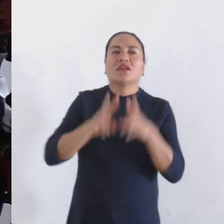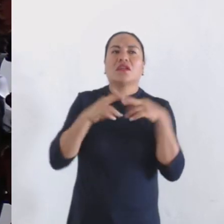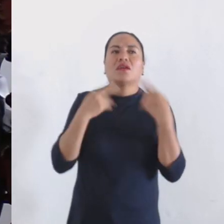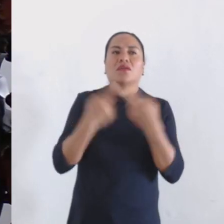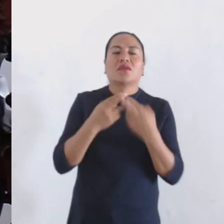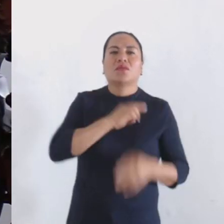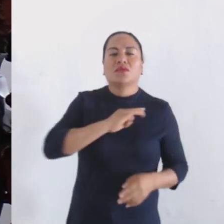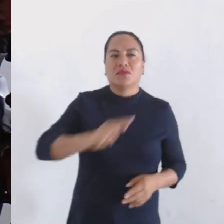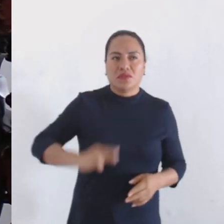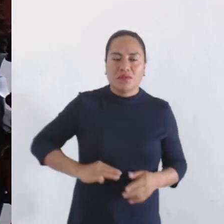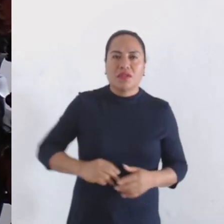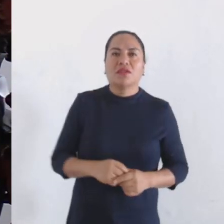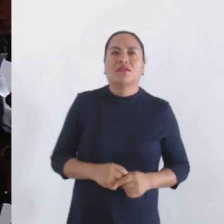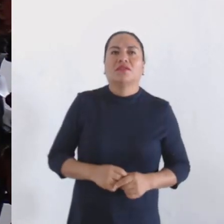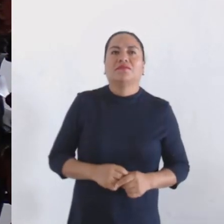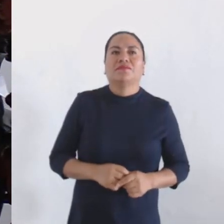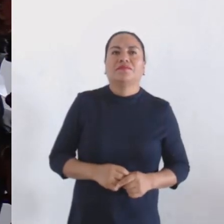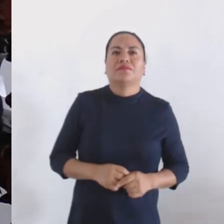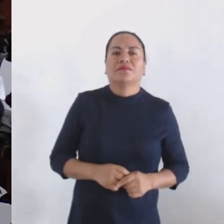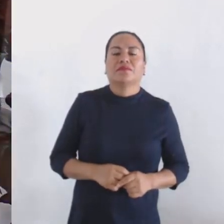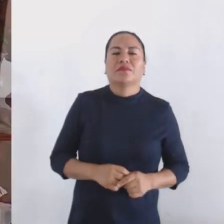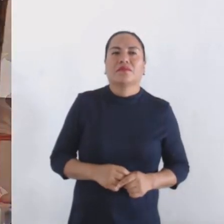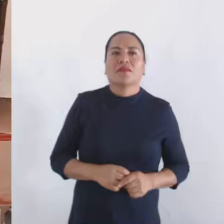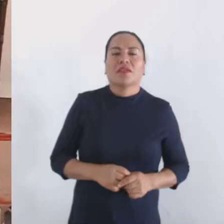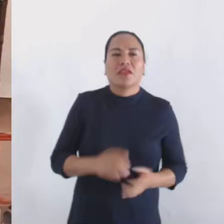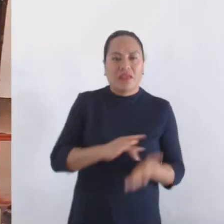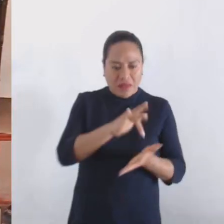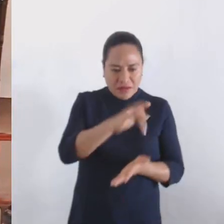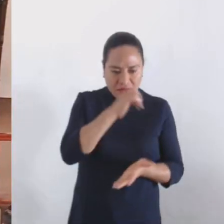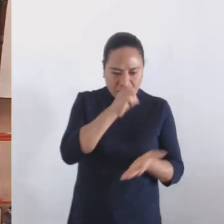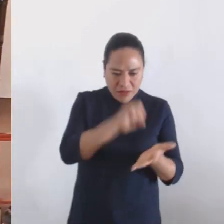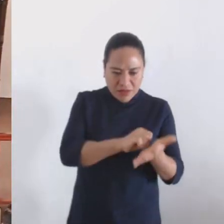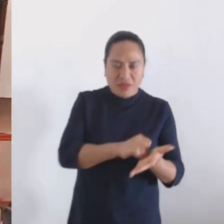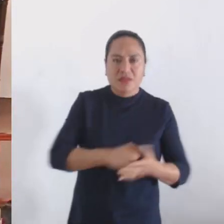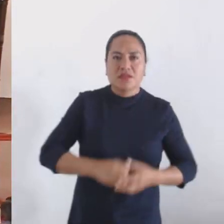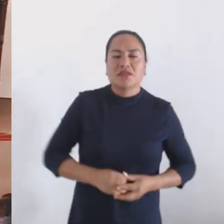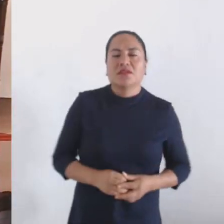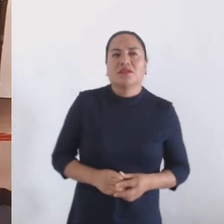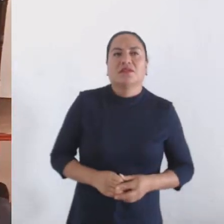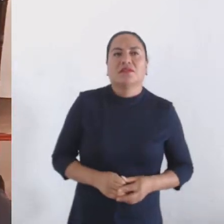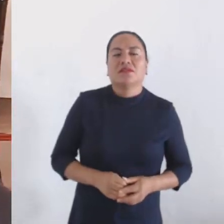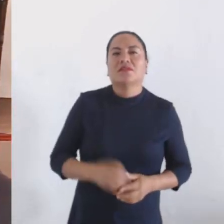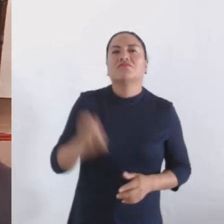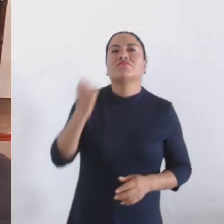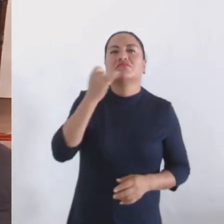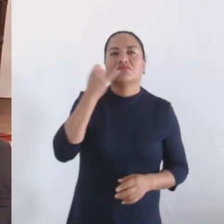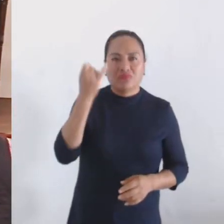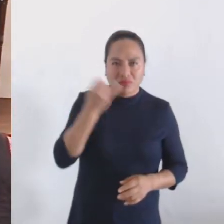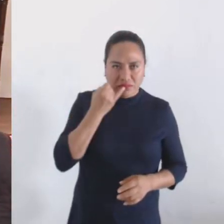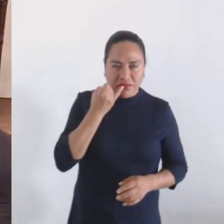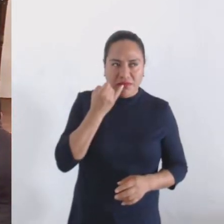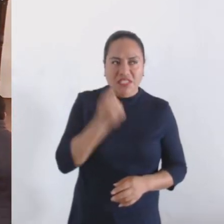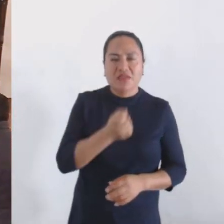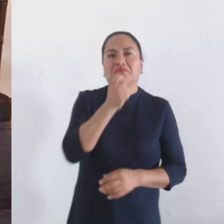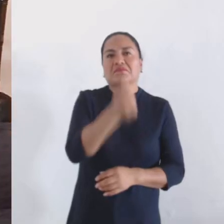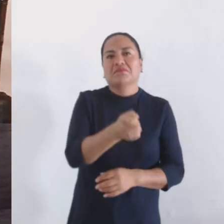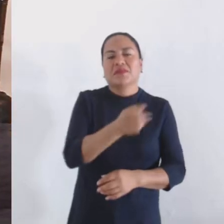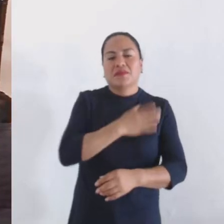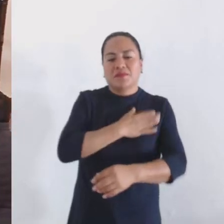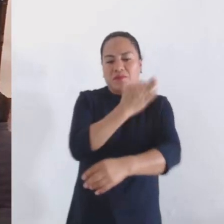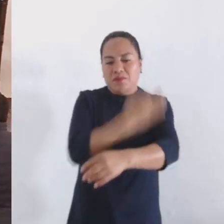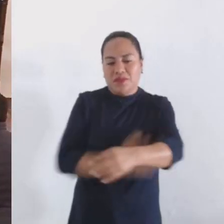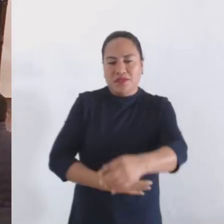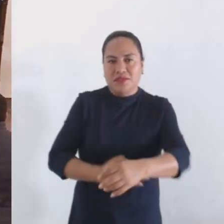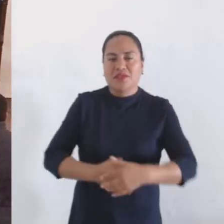sesión ordinaria de Cabildo. Gracias, secretaria. Sacchi, que significa buenas